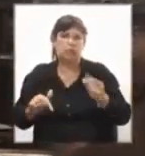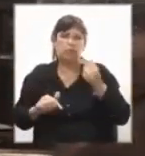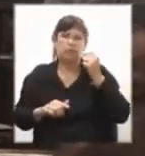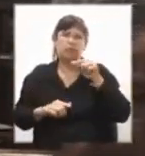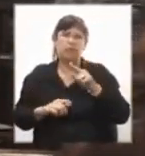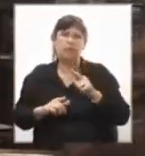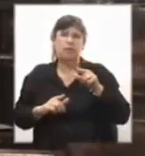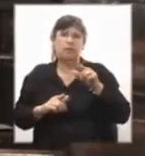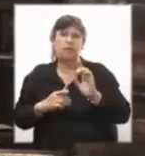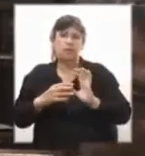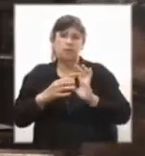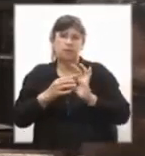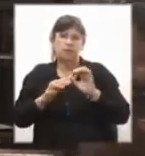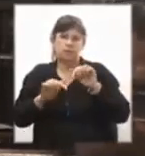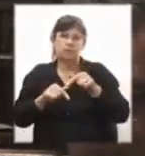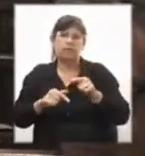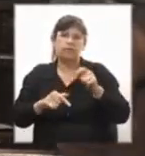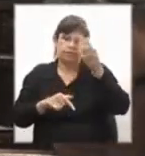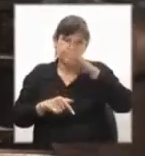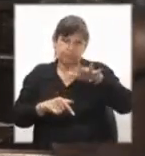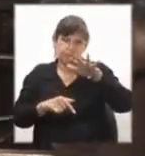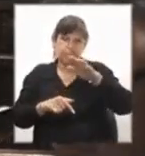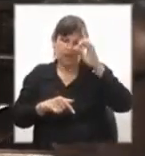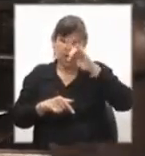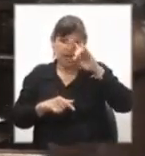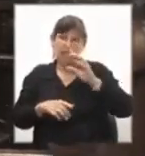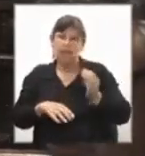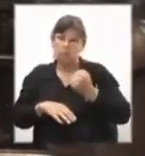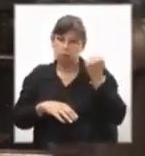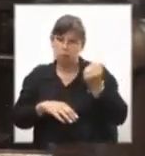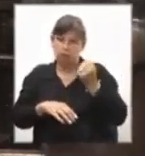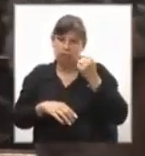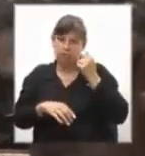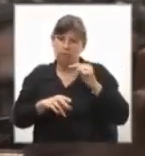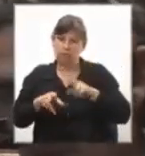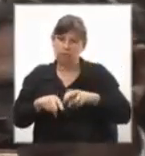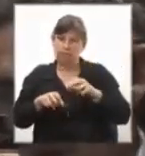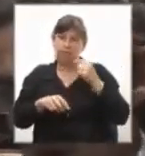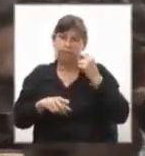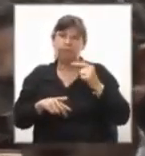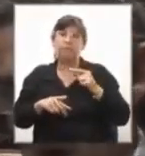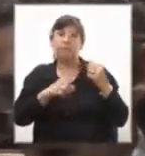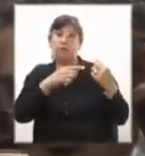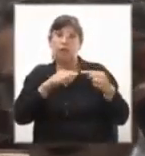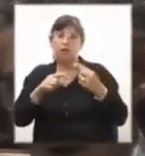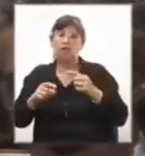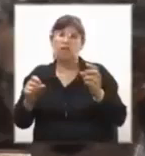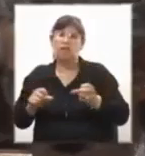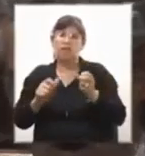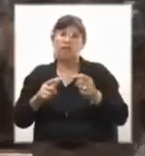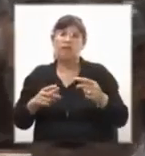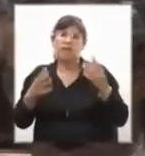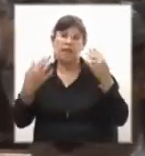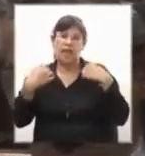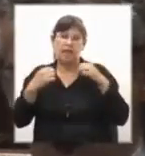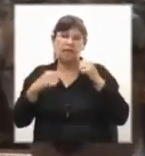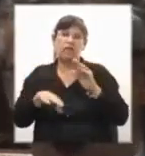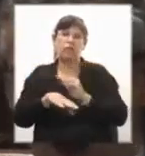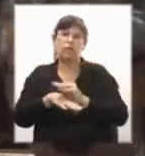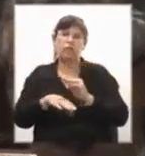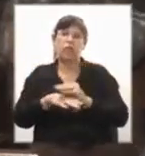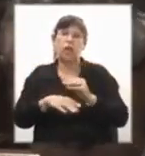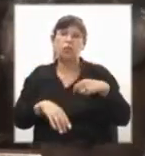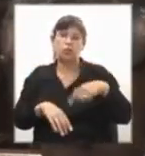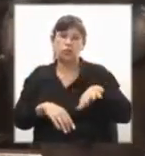enclavada en una zona agrícola ganadera muy importante, con una muy variada actividad deportiva, cultural